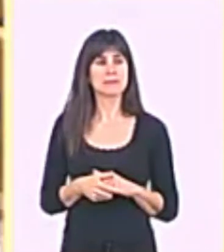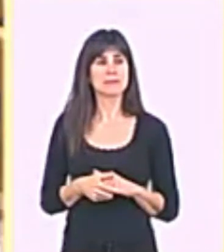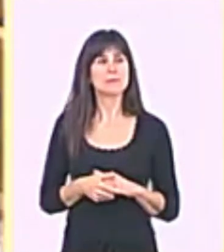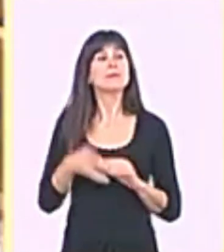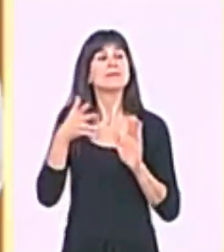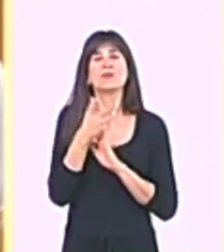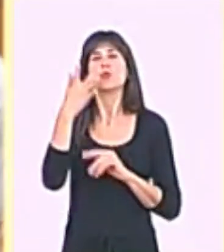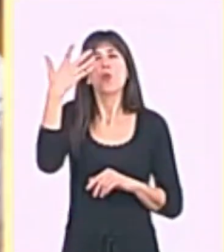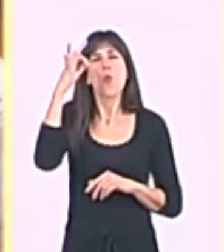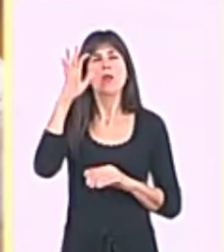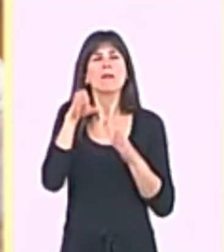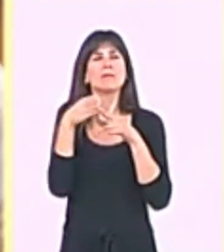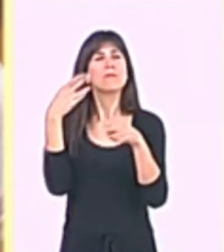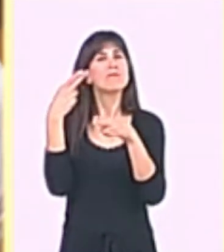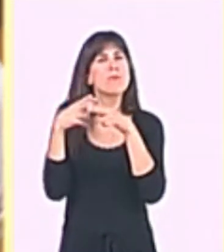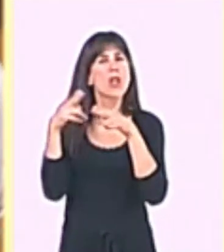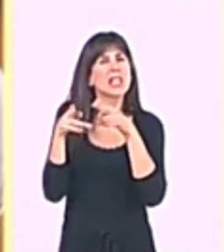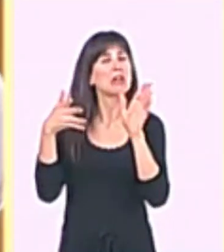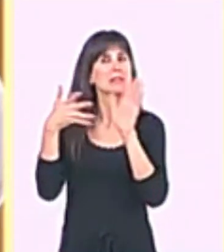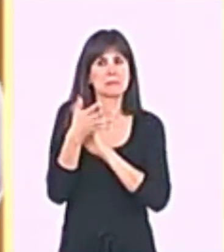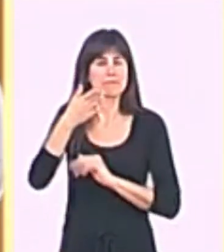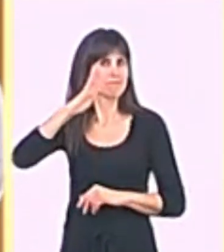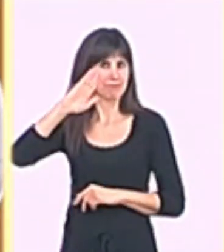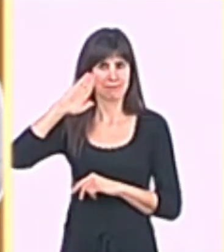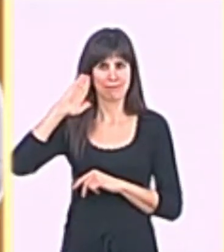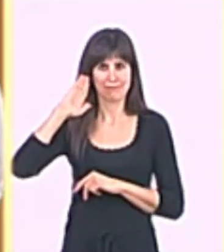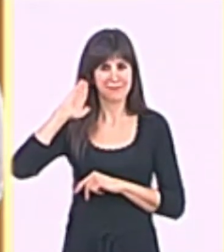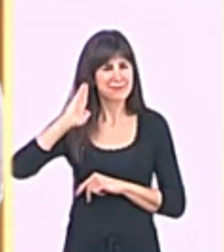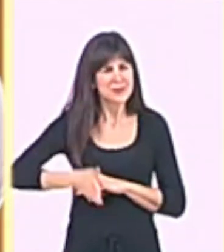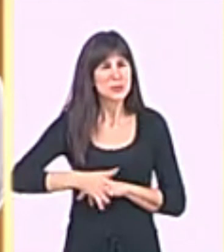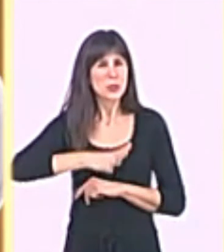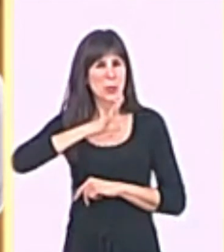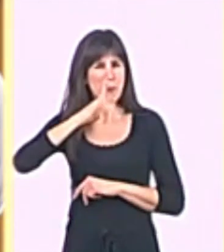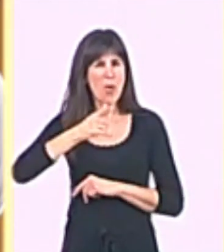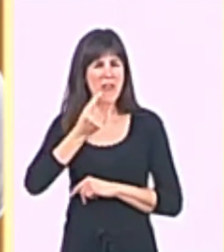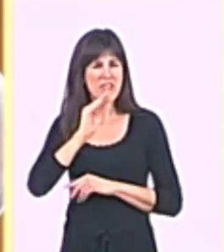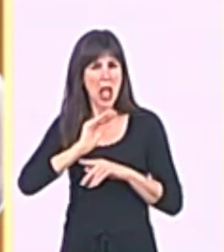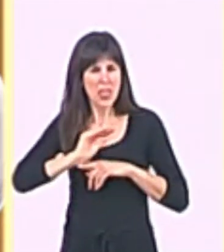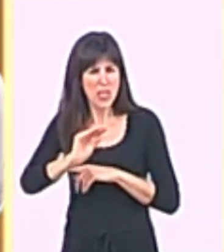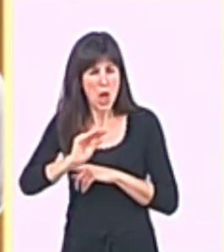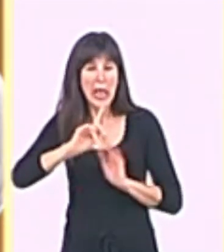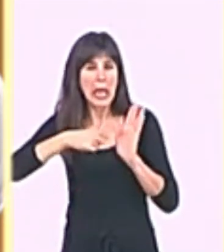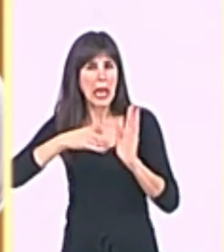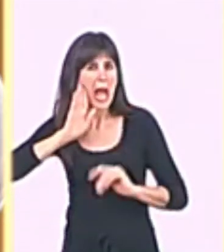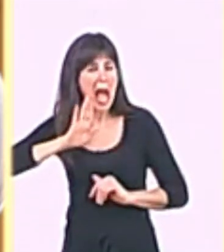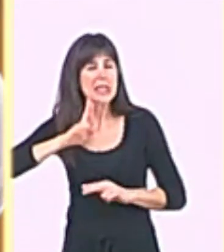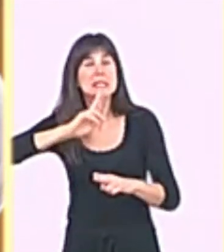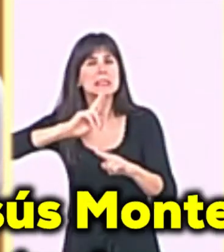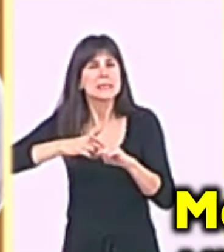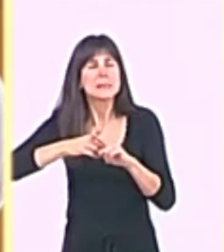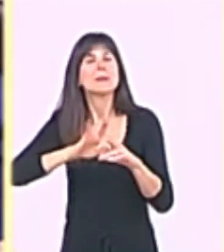El único partido que ha sido condenado por financiación ilegal se llama